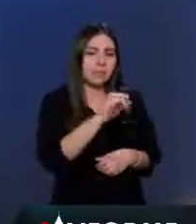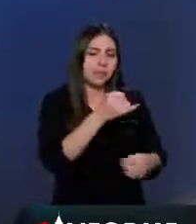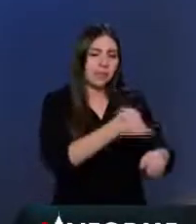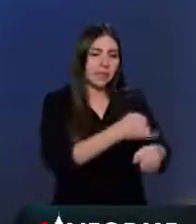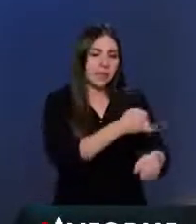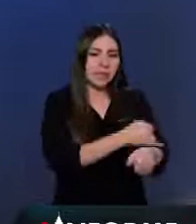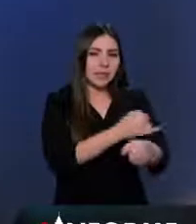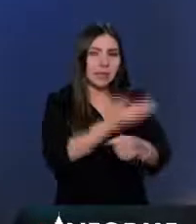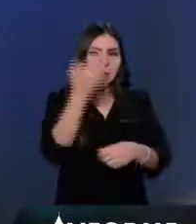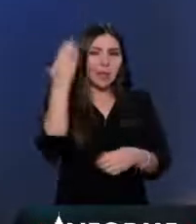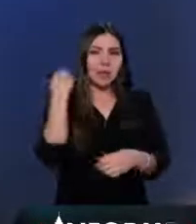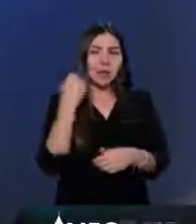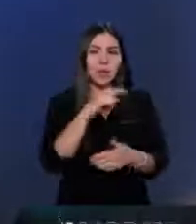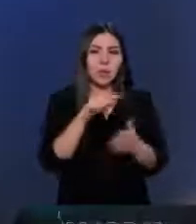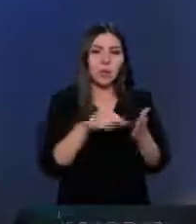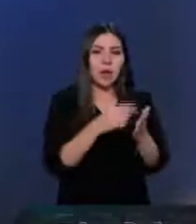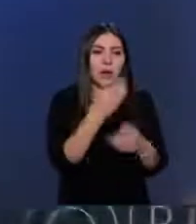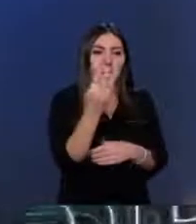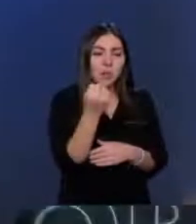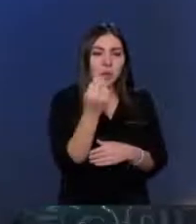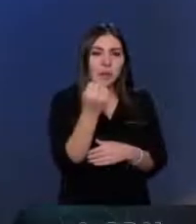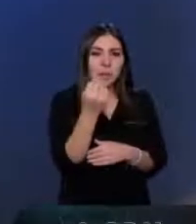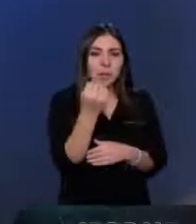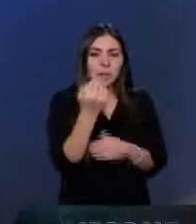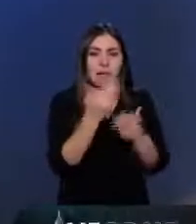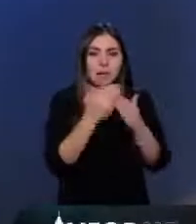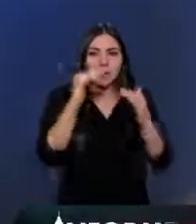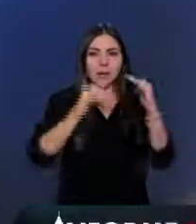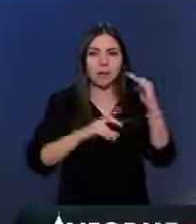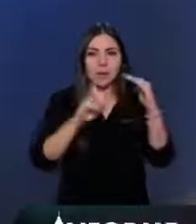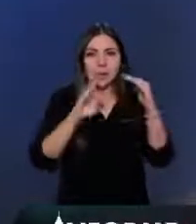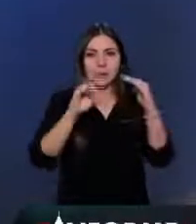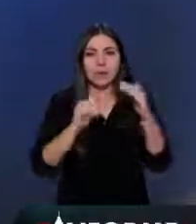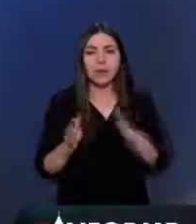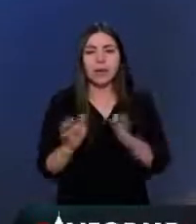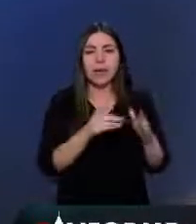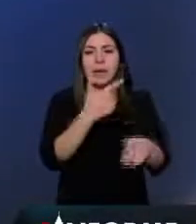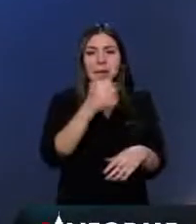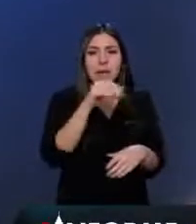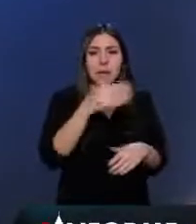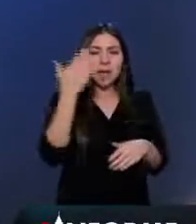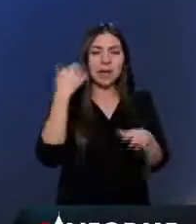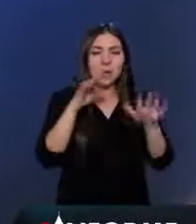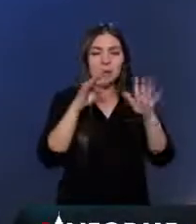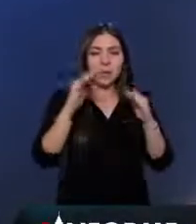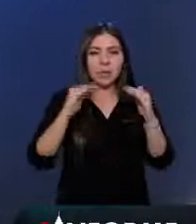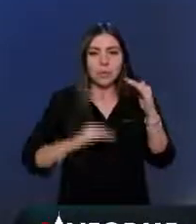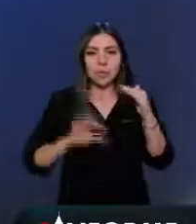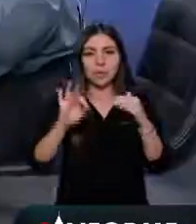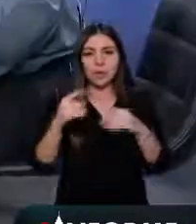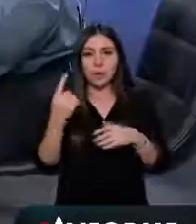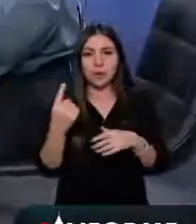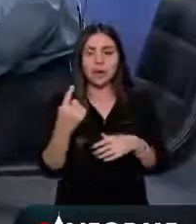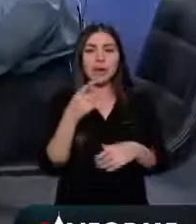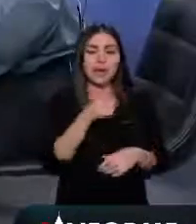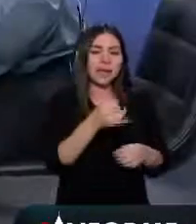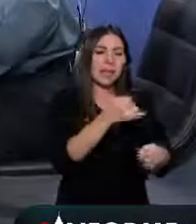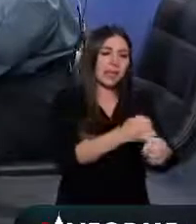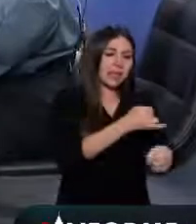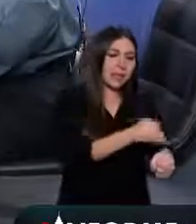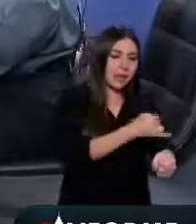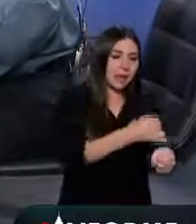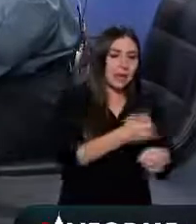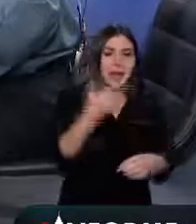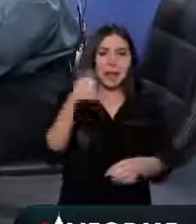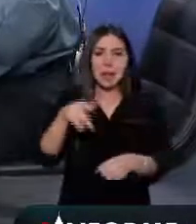lugar 9 al 39 de todos los municipios de México, la Gustavo Madero pasó del lugar 19 al 41, esto quiere decir que las dos alcaldías más